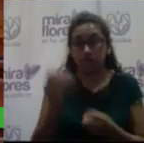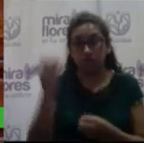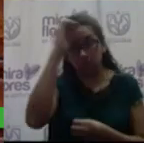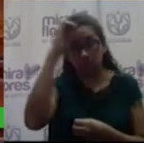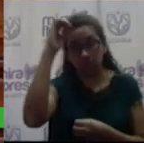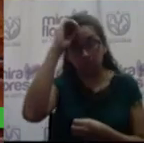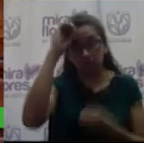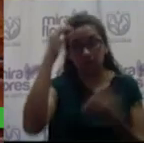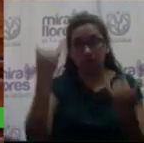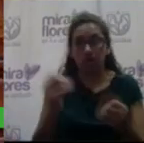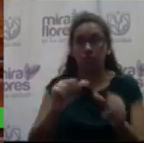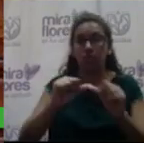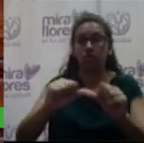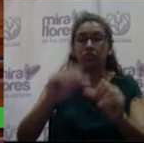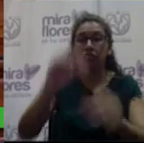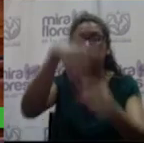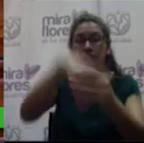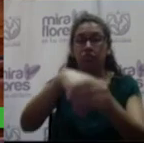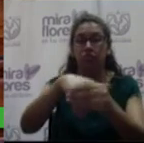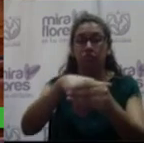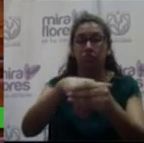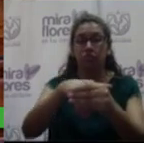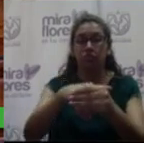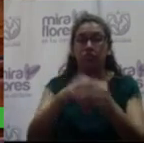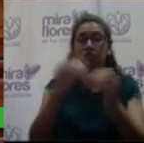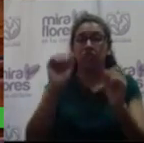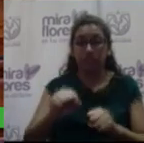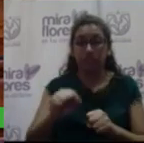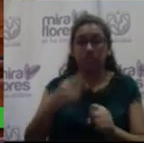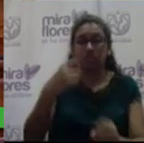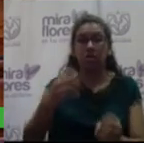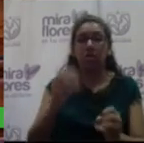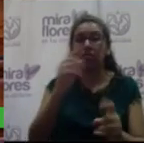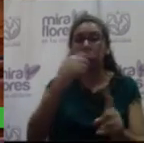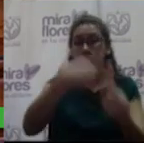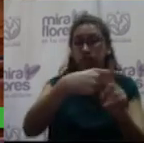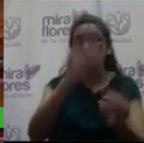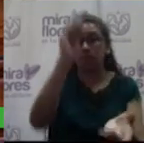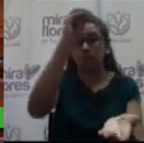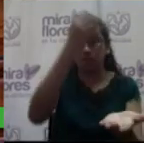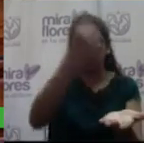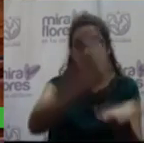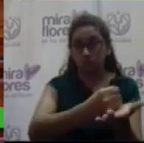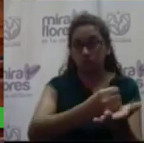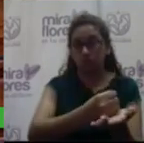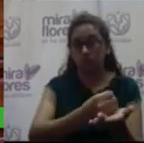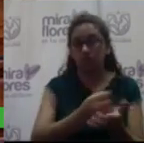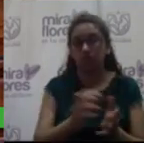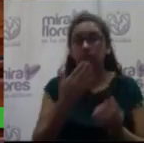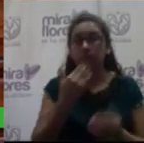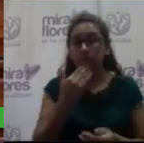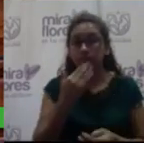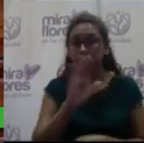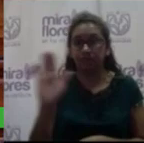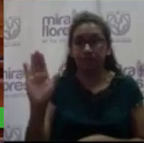sentido, vamos a proceder al voto. Aquellos miembros del consejo que estén a favor de aprobar este proyecto, sírvanse a expresarlo en señal de conformidad.